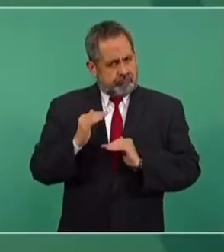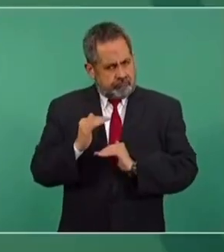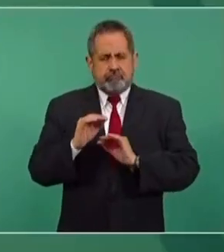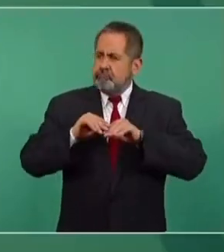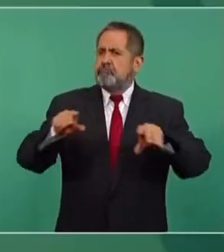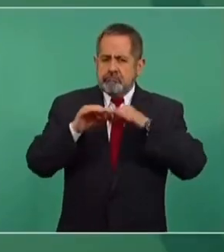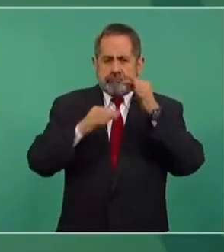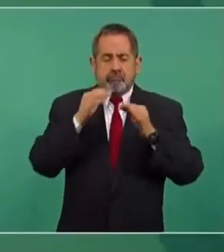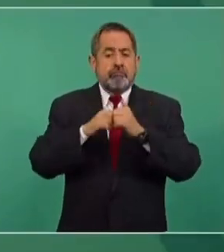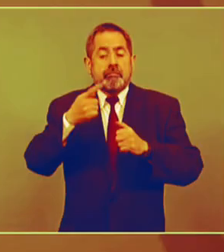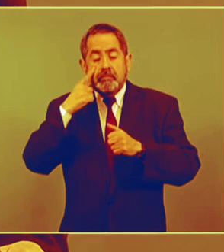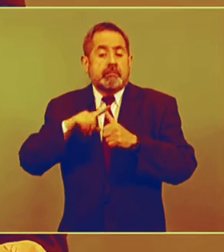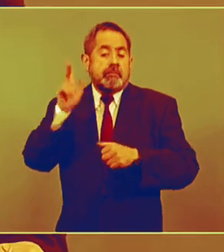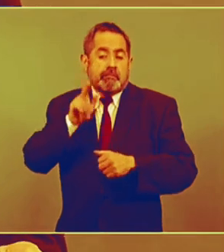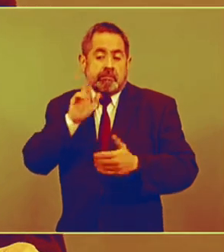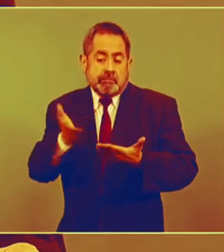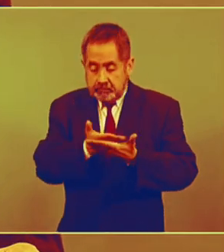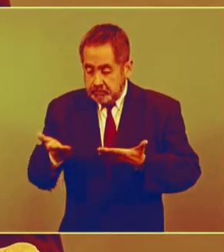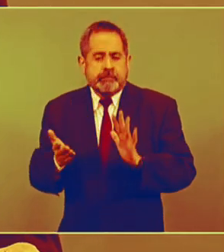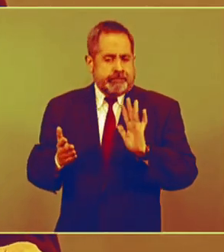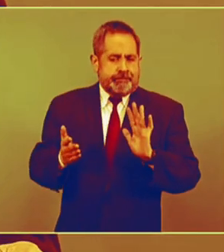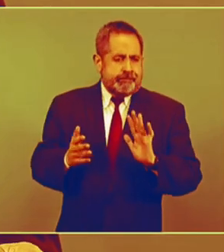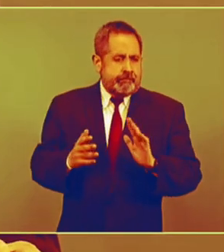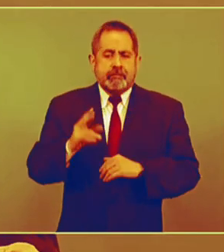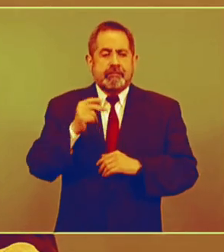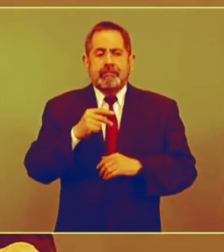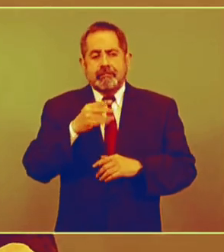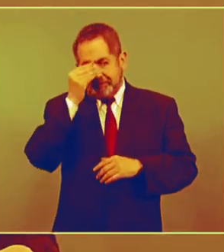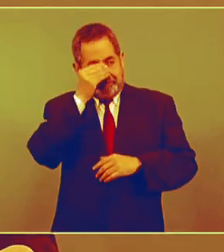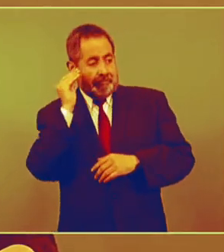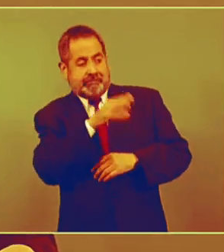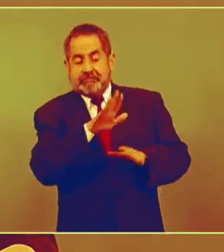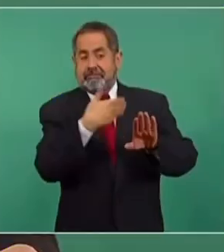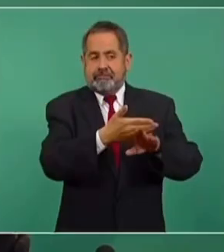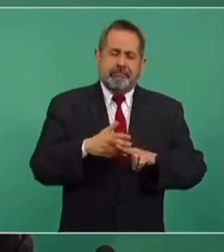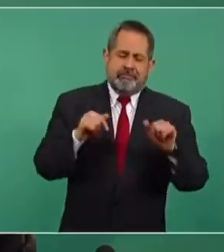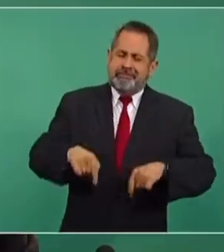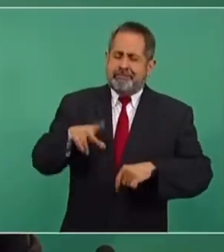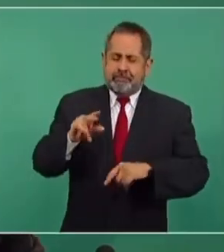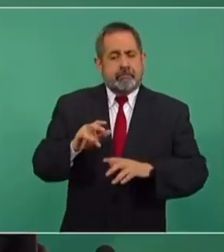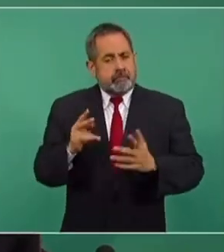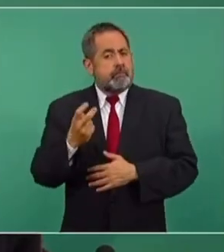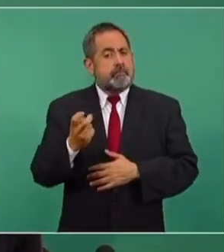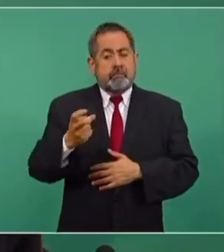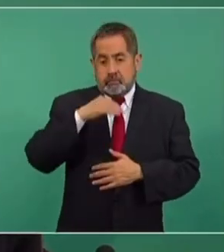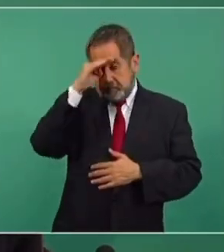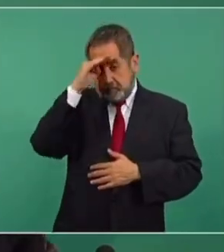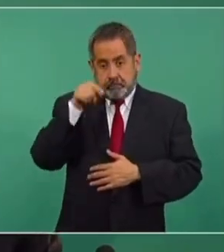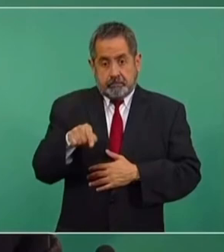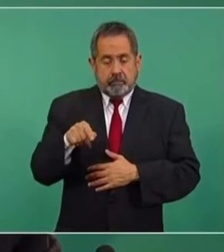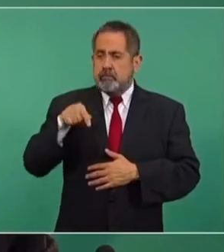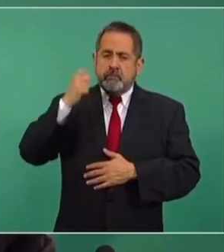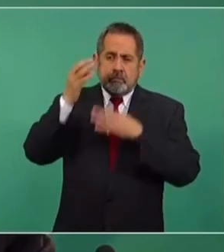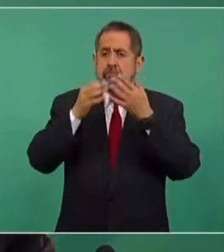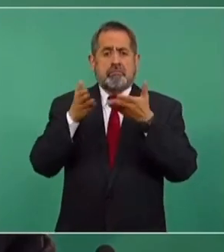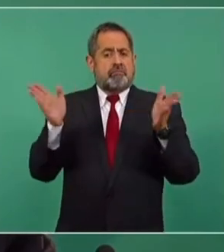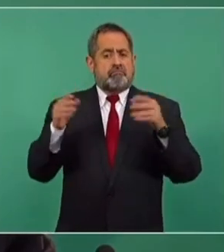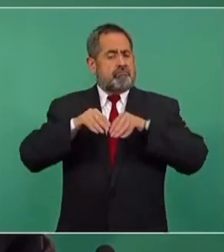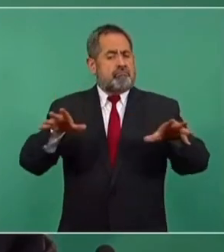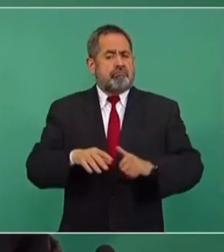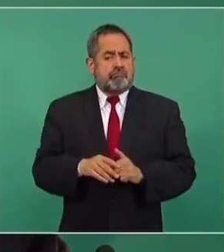siempre buscando que haya pruebas, que no haya linchamientos políticos en contra de nadie. Pero esto es un foro,